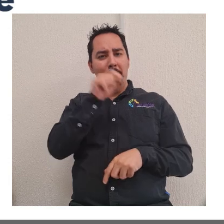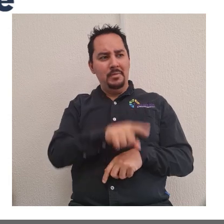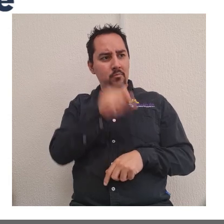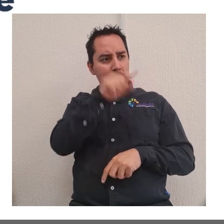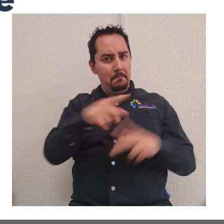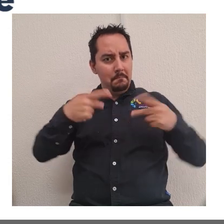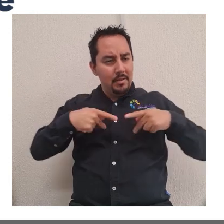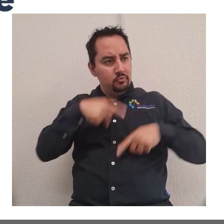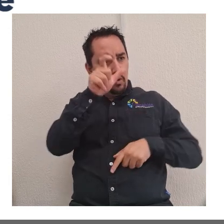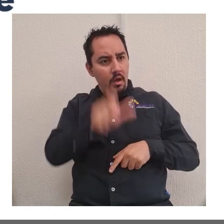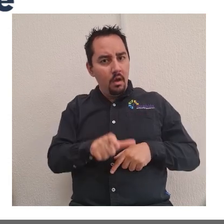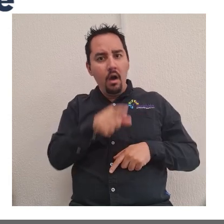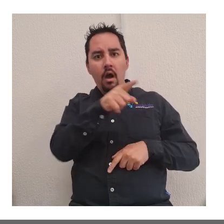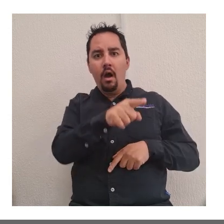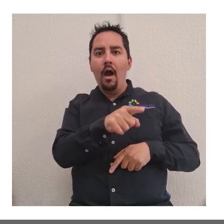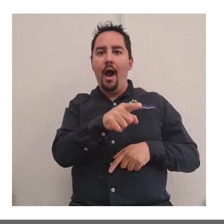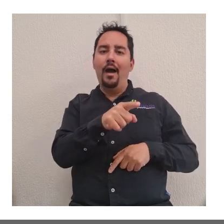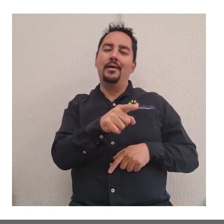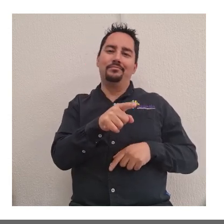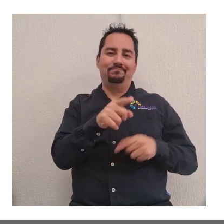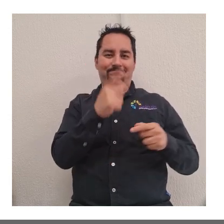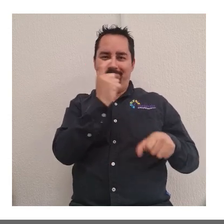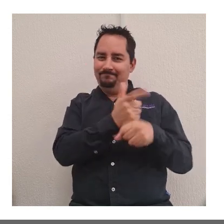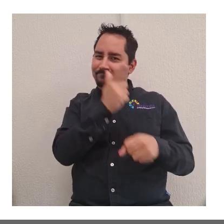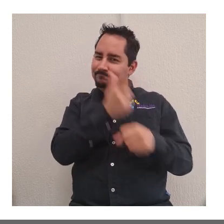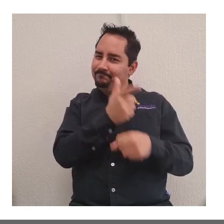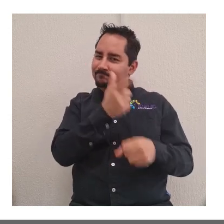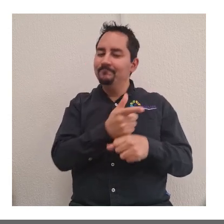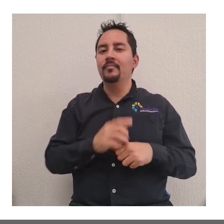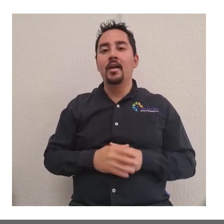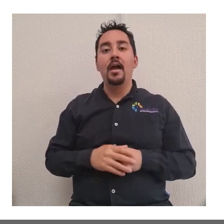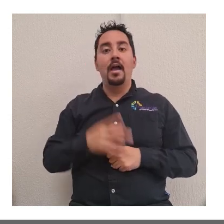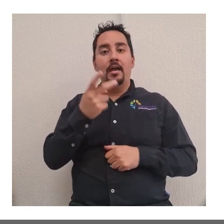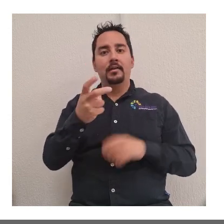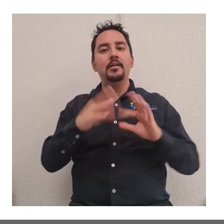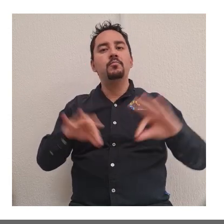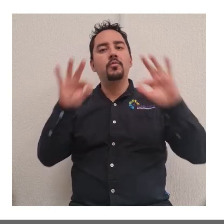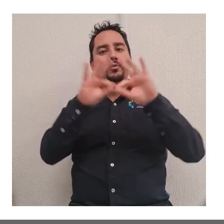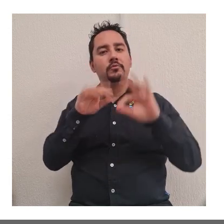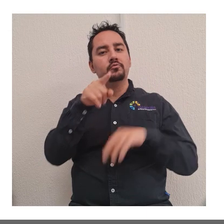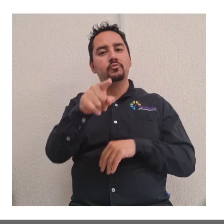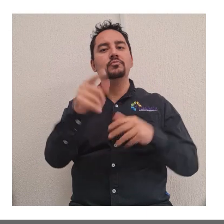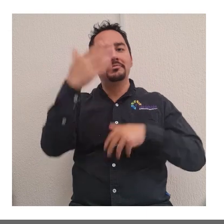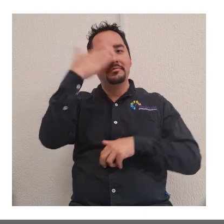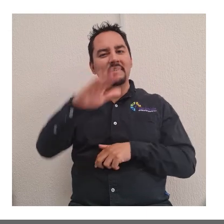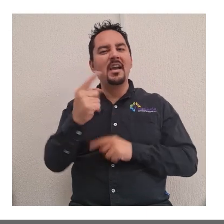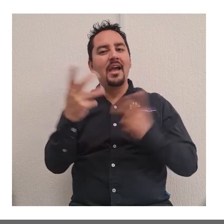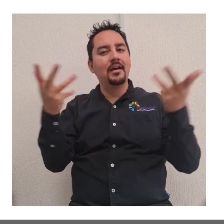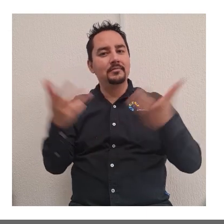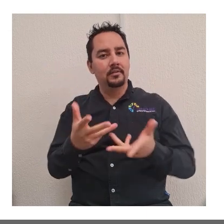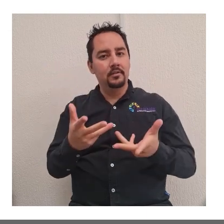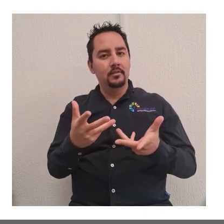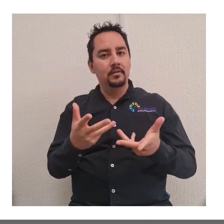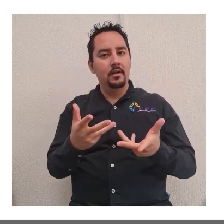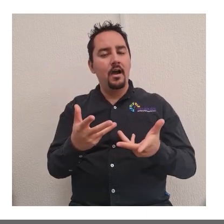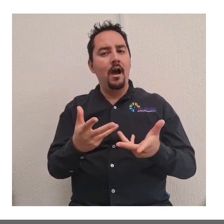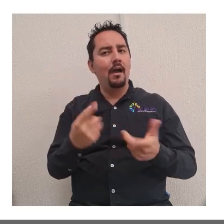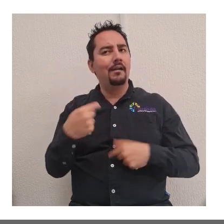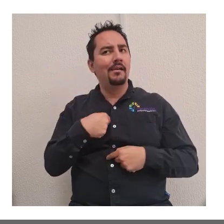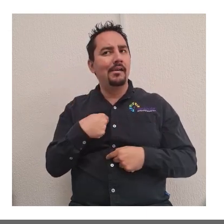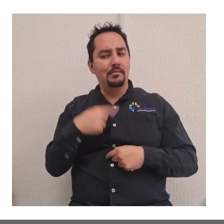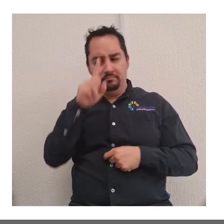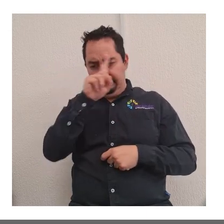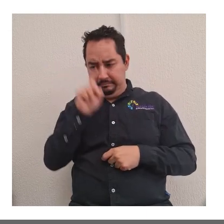a un mismo sujeto agresor. Por ello, es importante que sepas cómo actuar. ¿Dónde y a quién